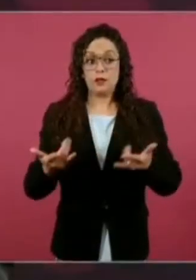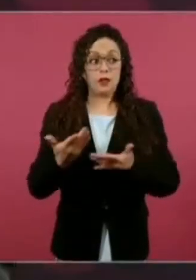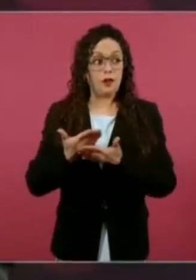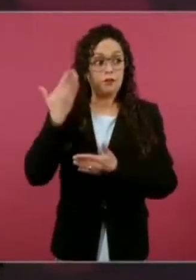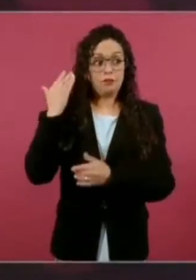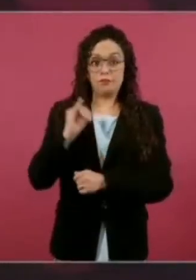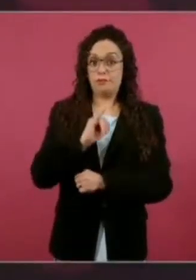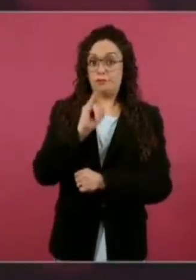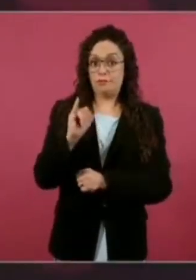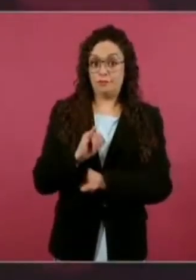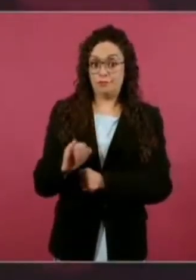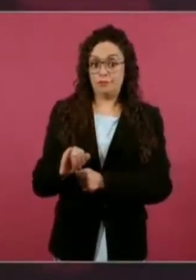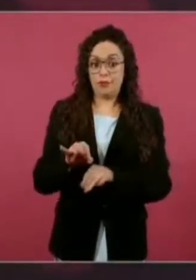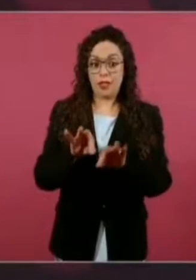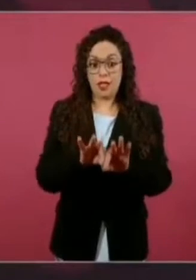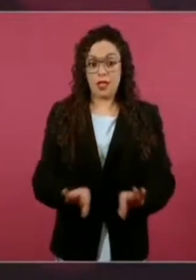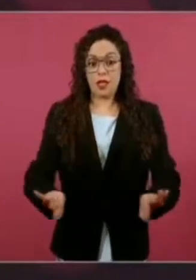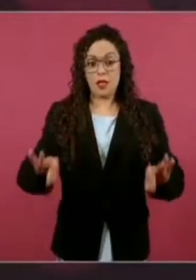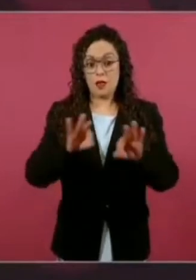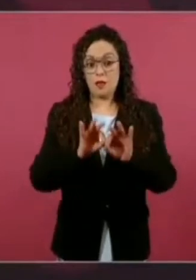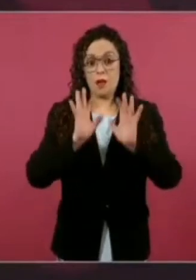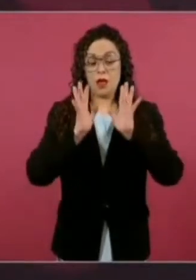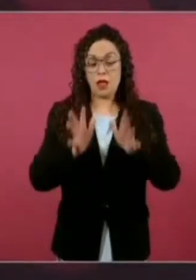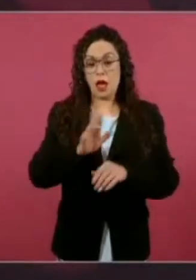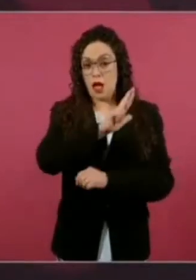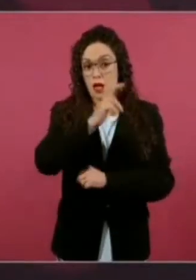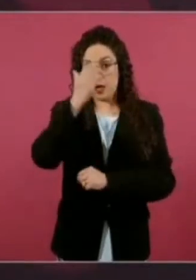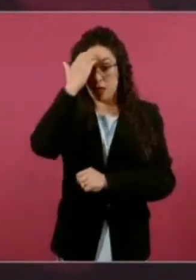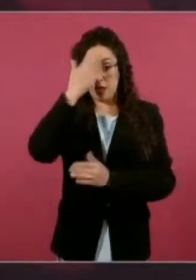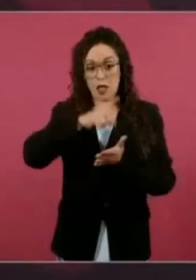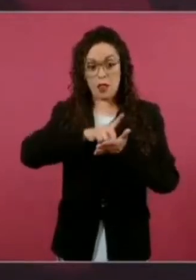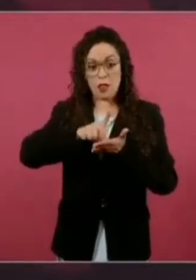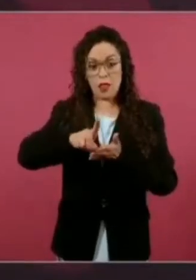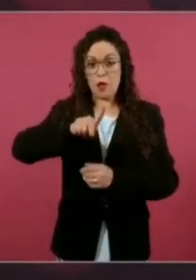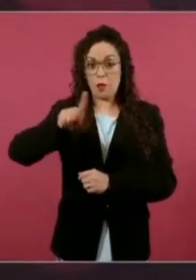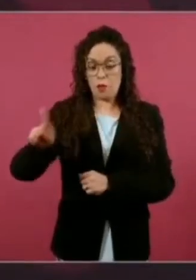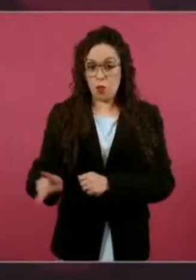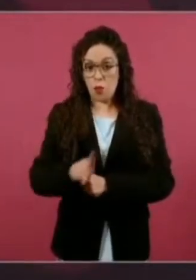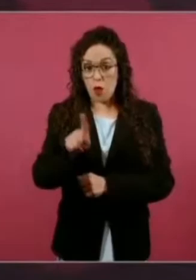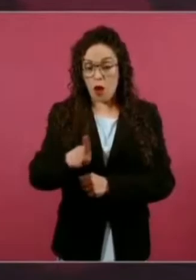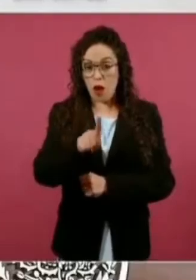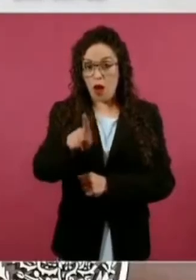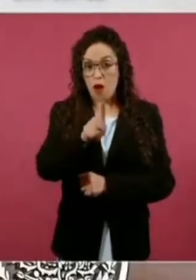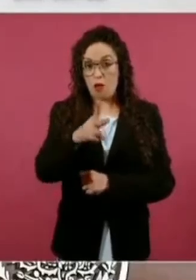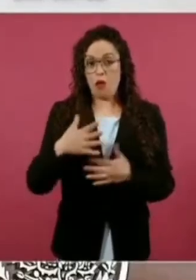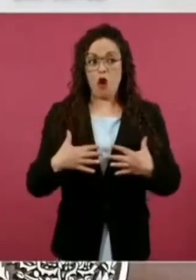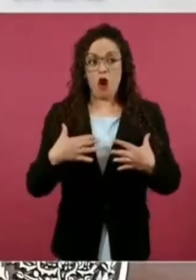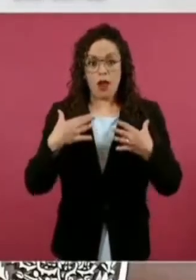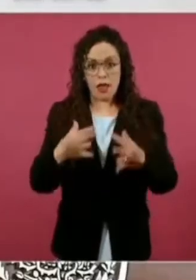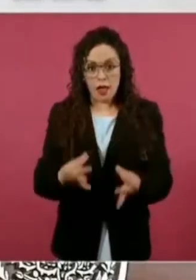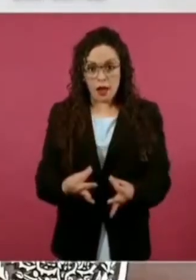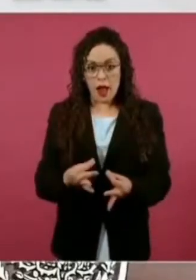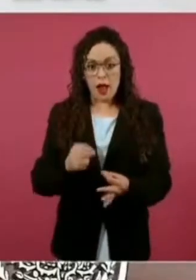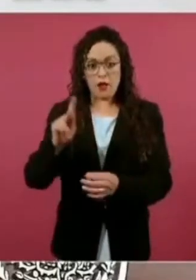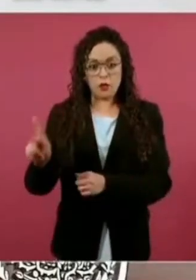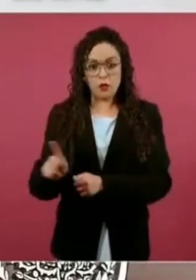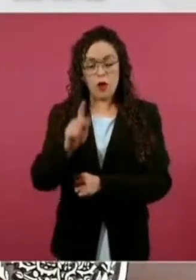a los derechos de los pueblos indígenas, a los pueblos originarios, a la verdad más íntima